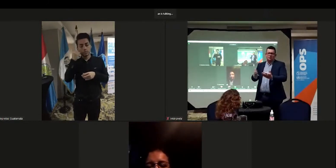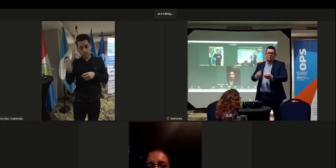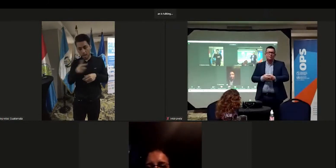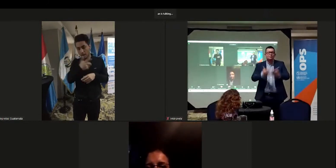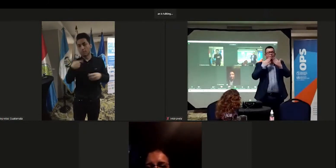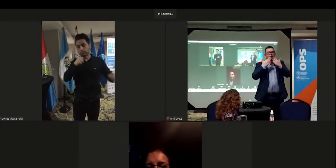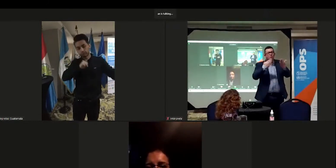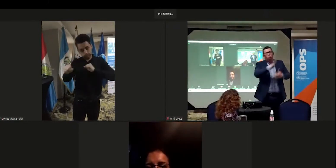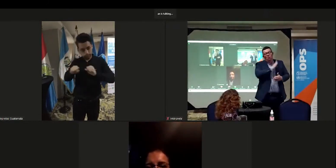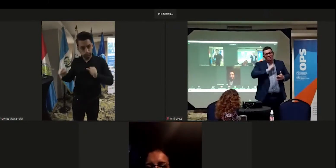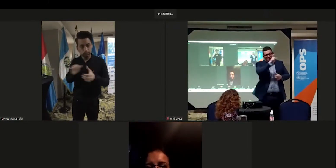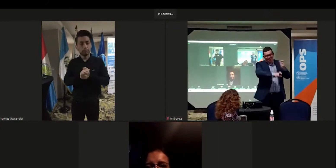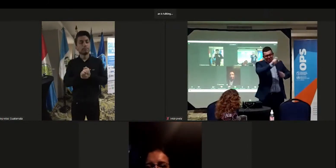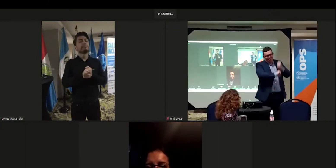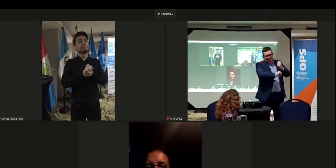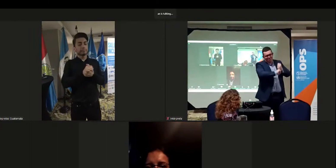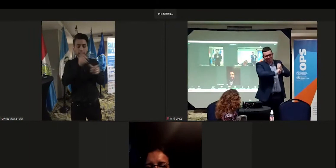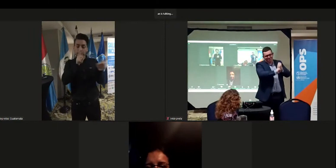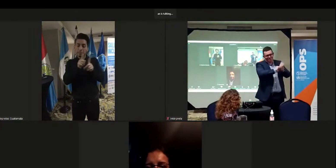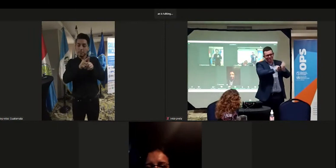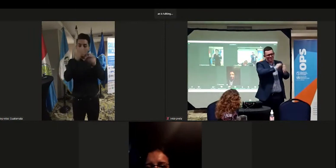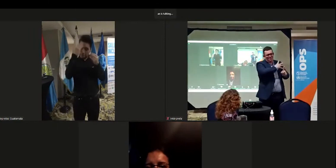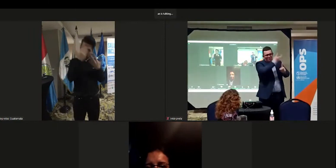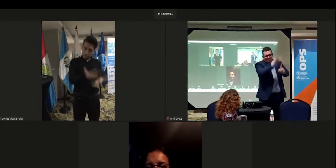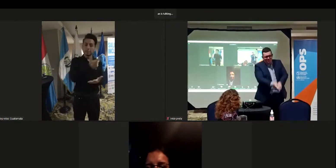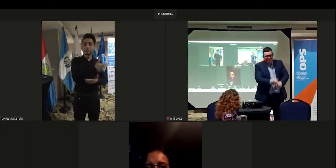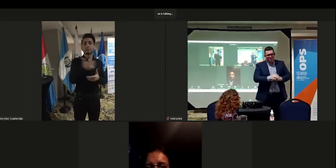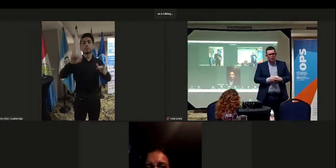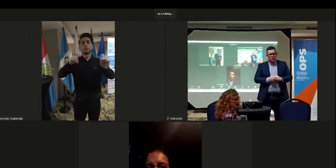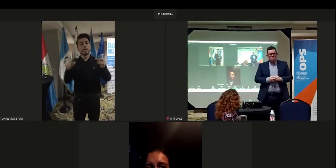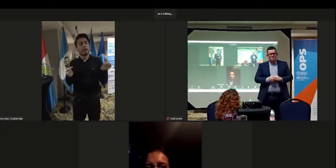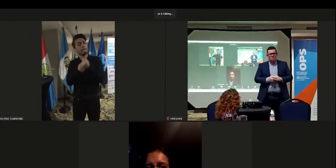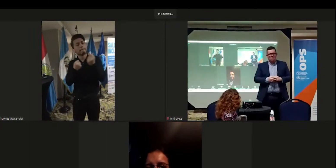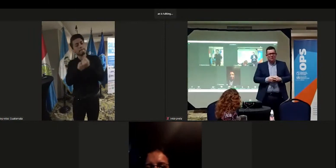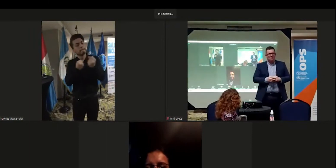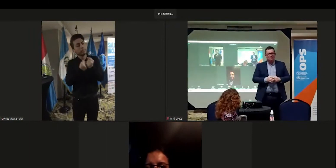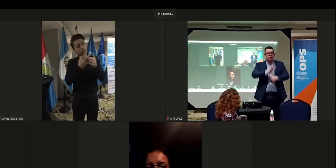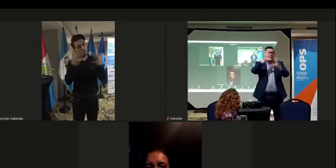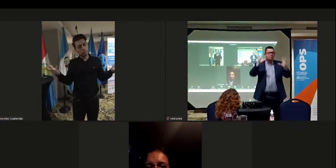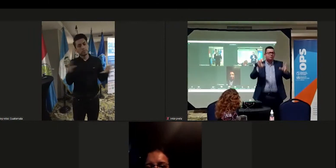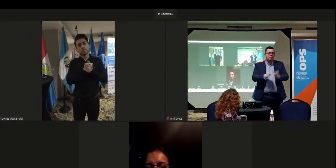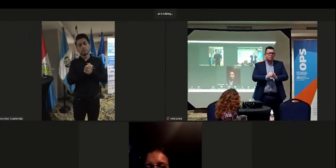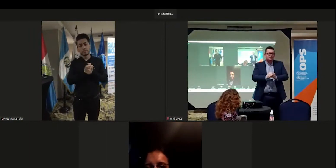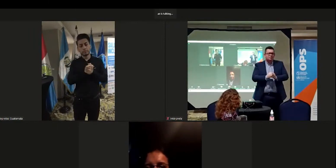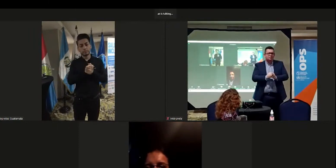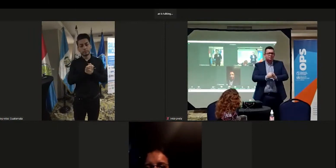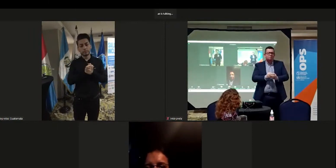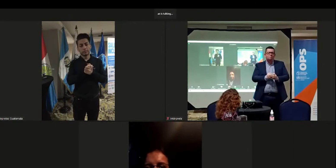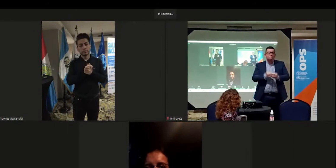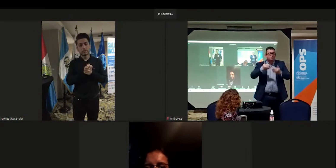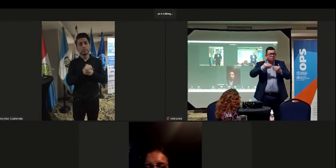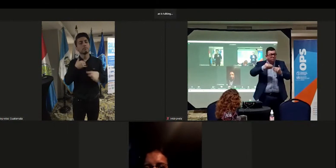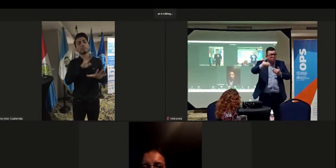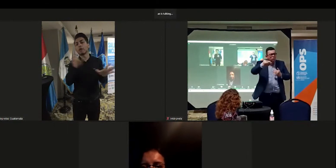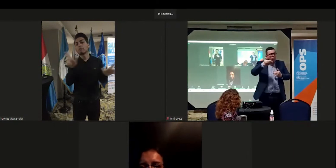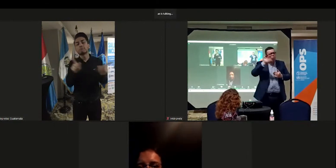movimiento. Y gracias a la Junta Directiva por todo ese apoyo, como siempre lo manifiesto. Quiero cerrar